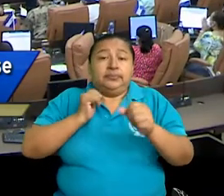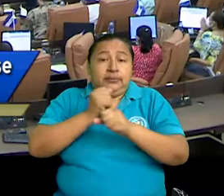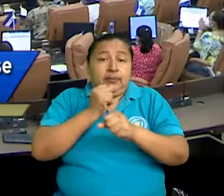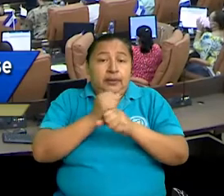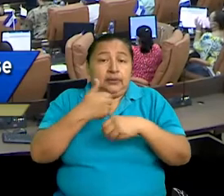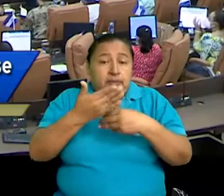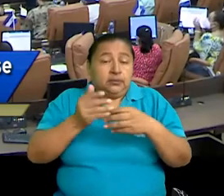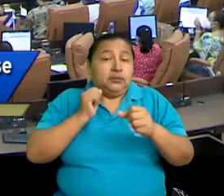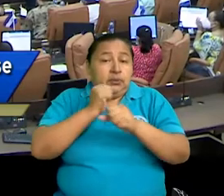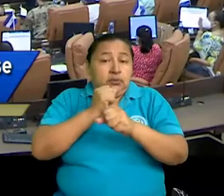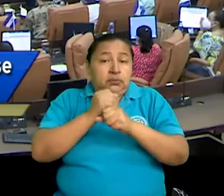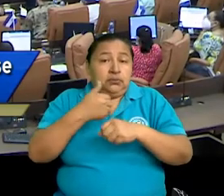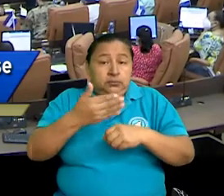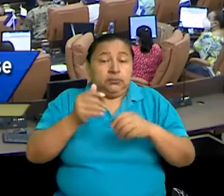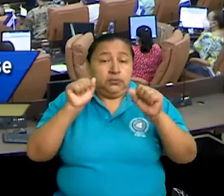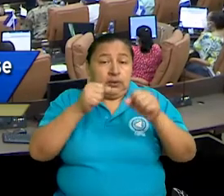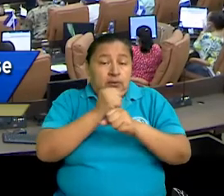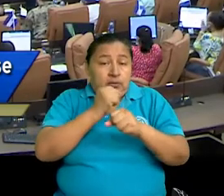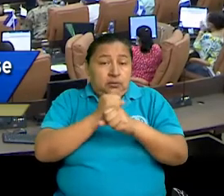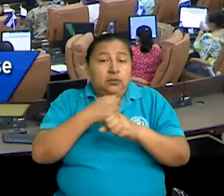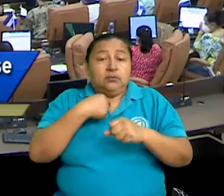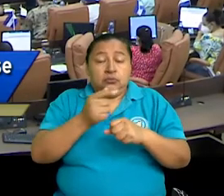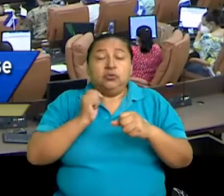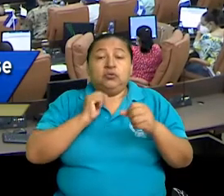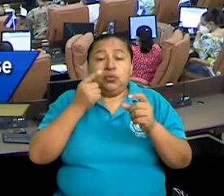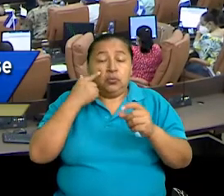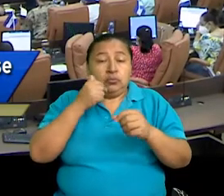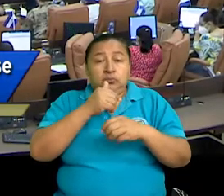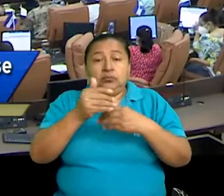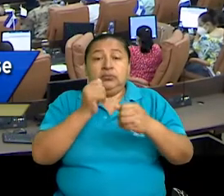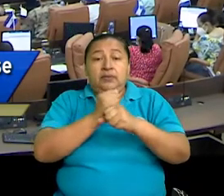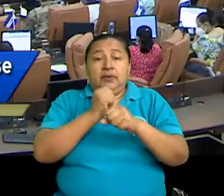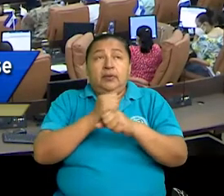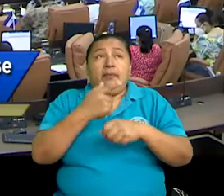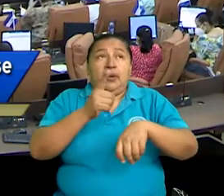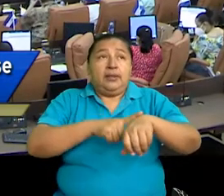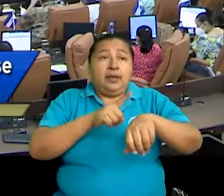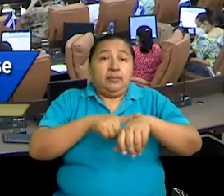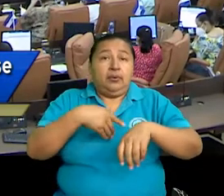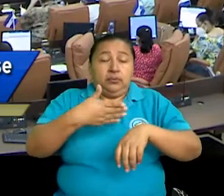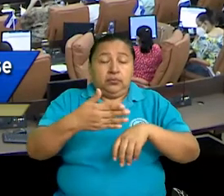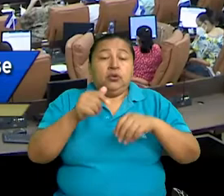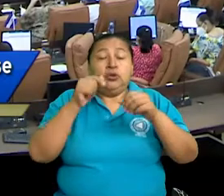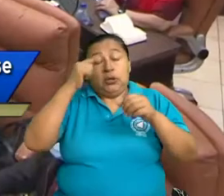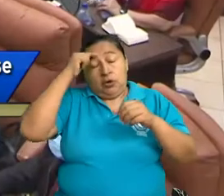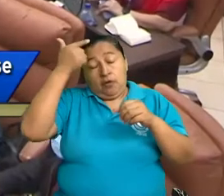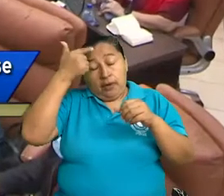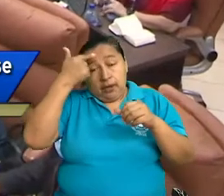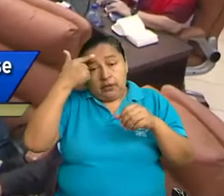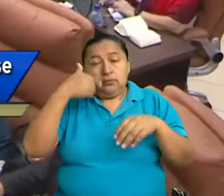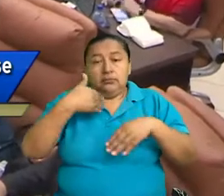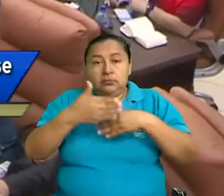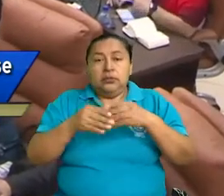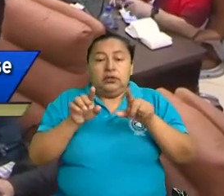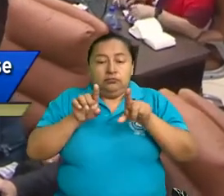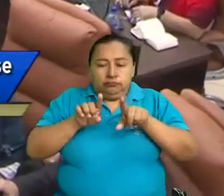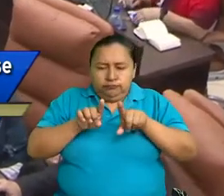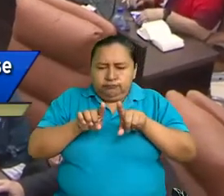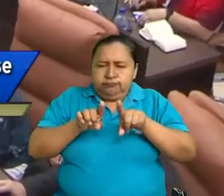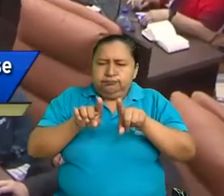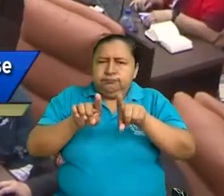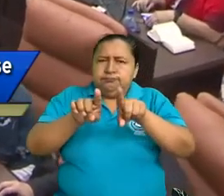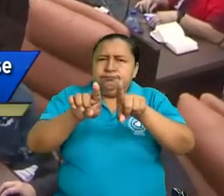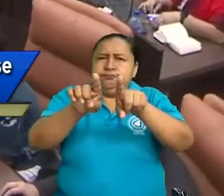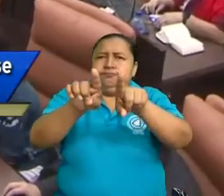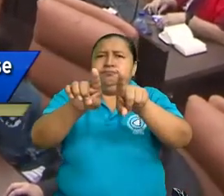durante el período de gobierno de las paralelas históricas, es